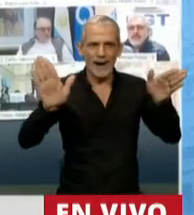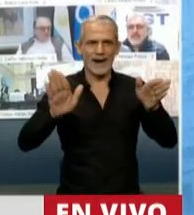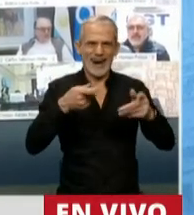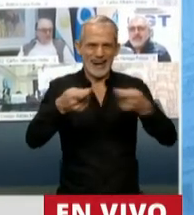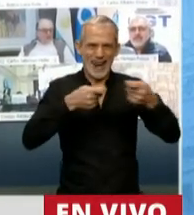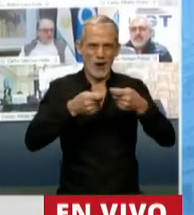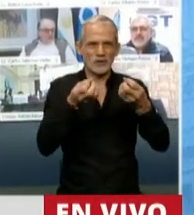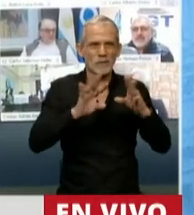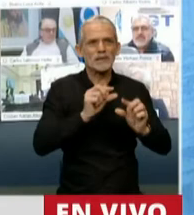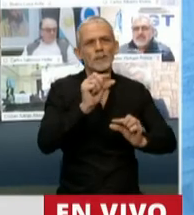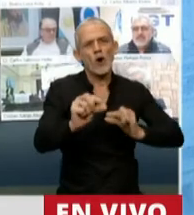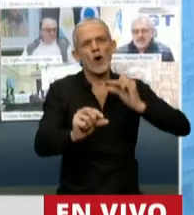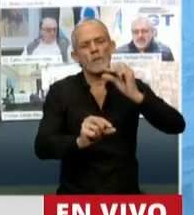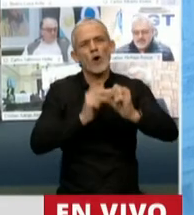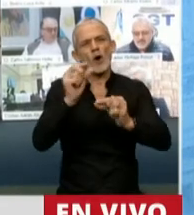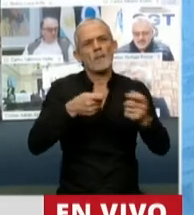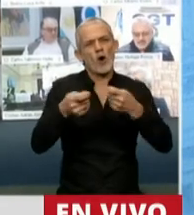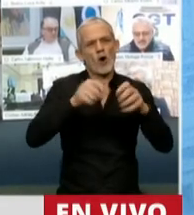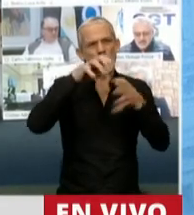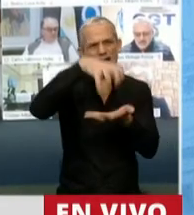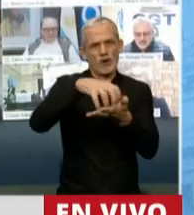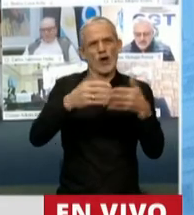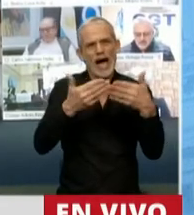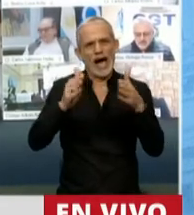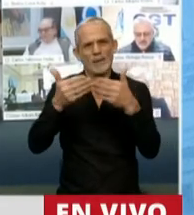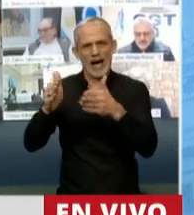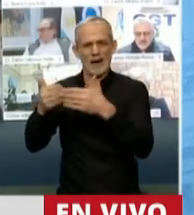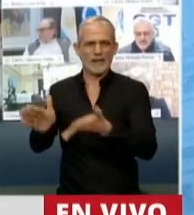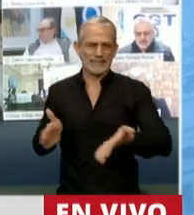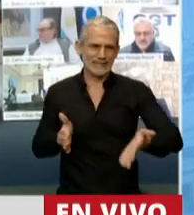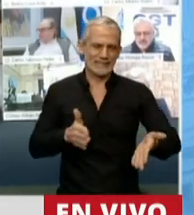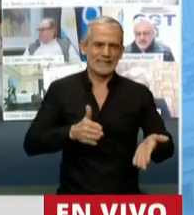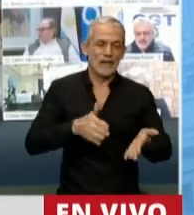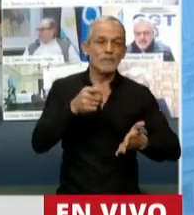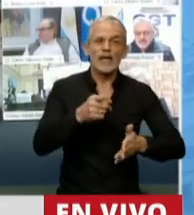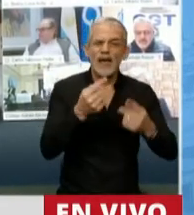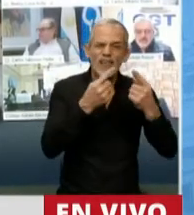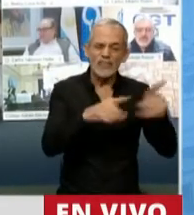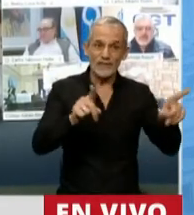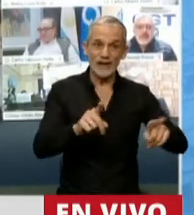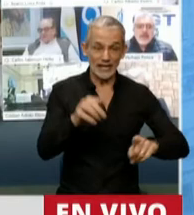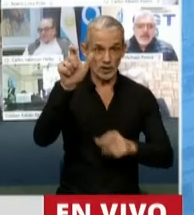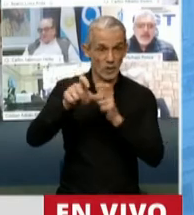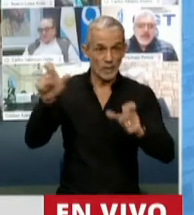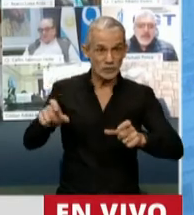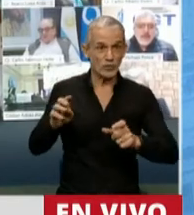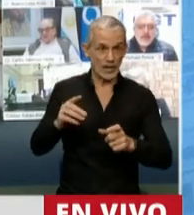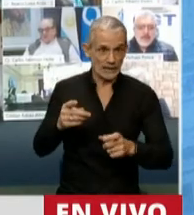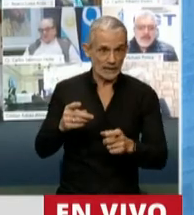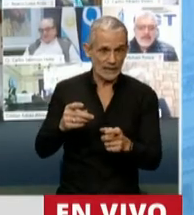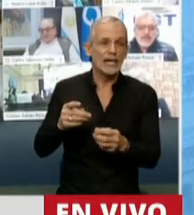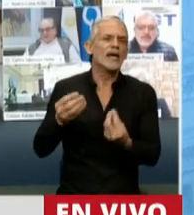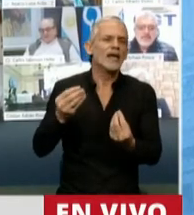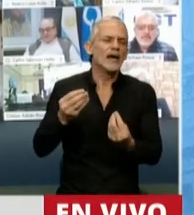a retomar paulatinamente algunas actividades. Pero otra cosa es el caso de aquellos contribuyentes